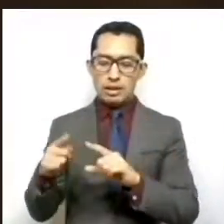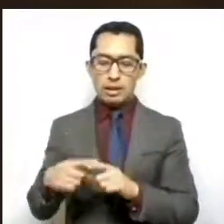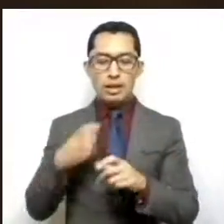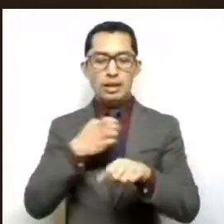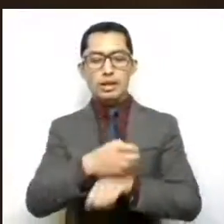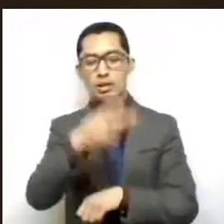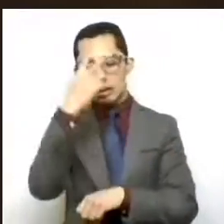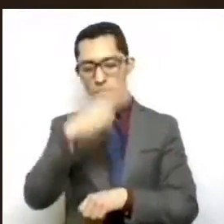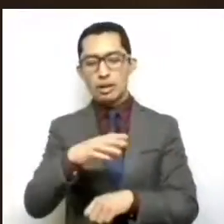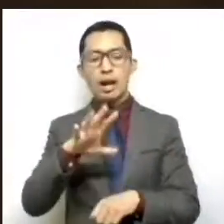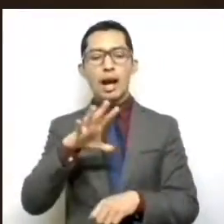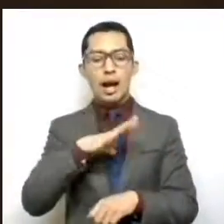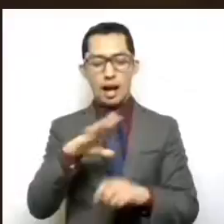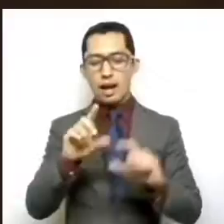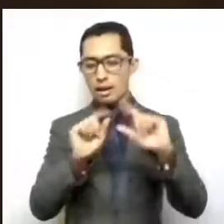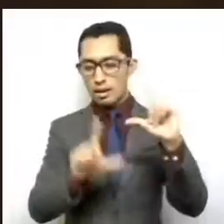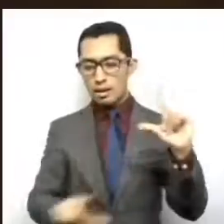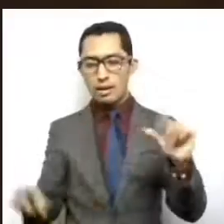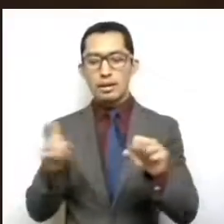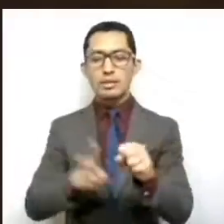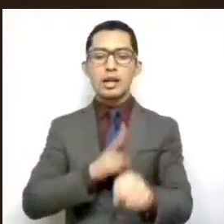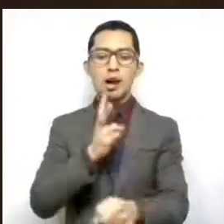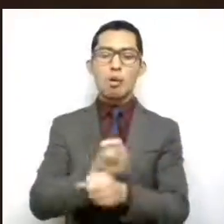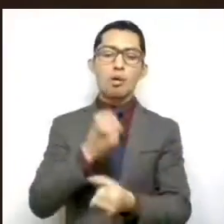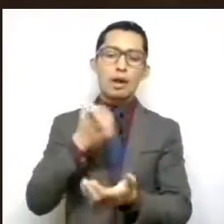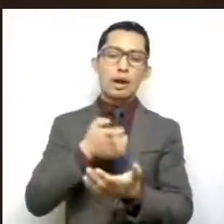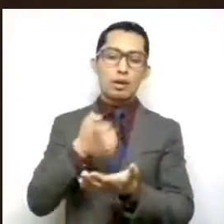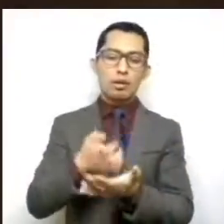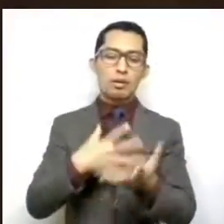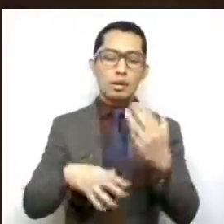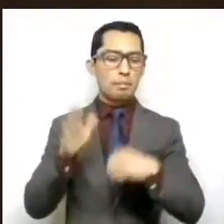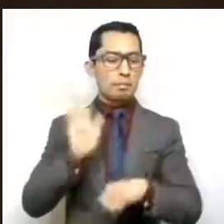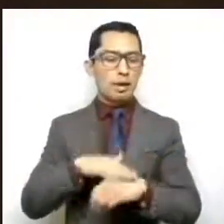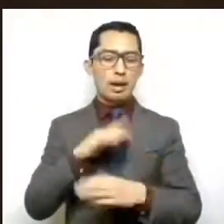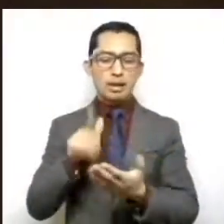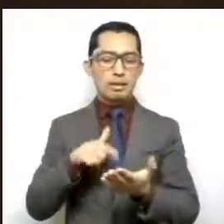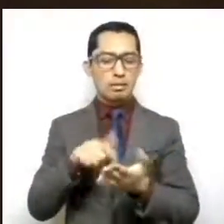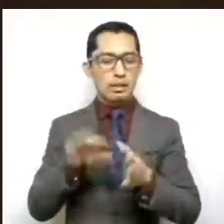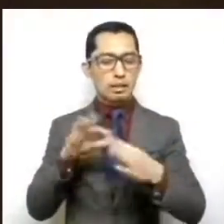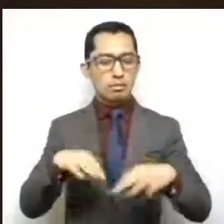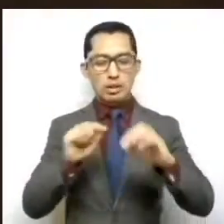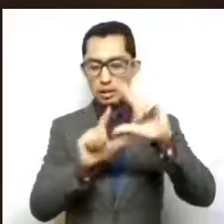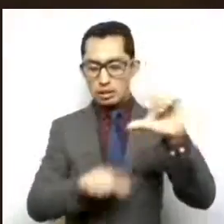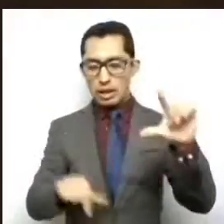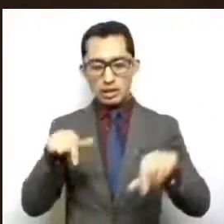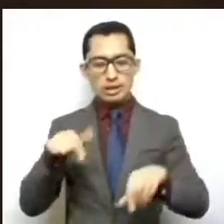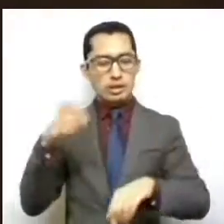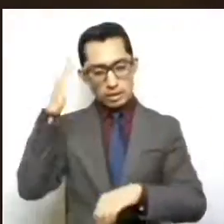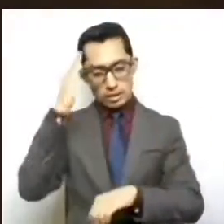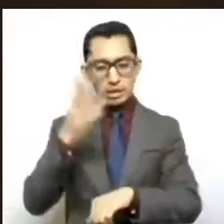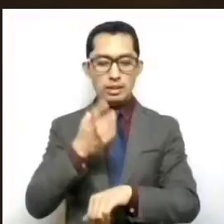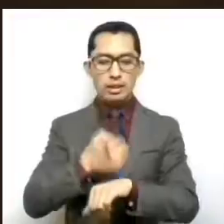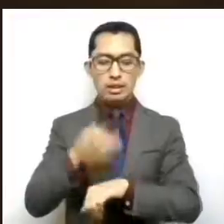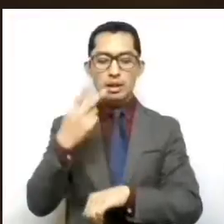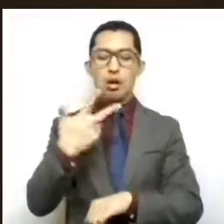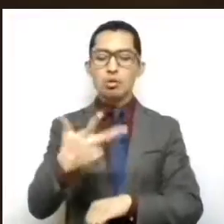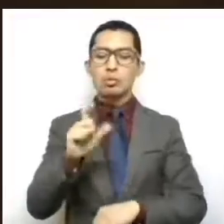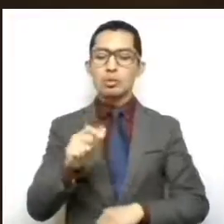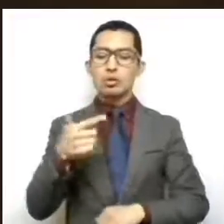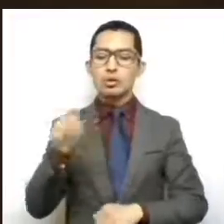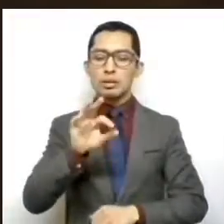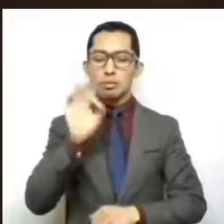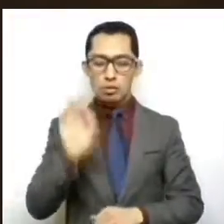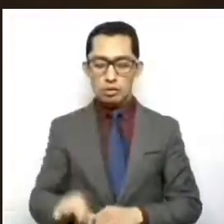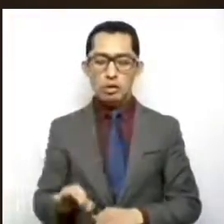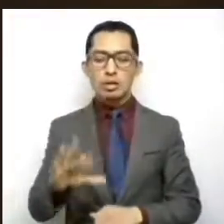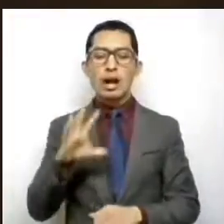es la entidad federativa con la segunda economía más importante a nivel nacional, aportando el 8.7 por ciento del